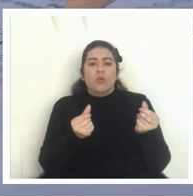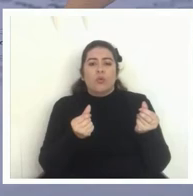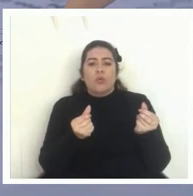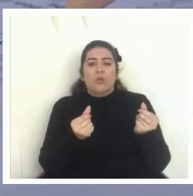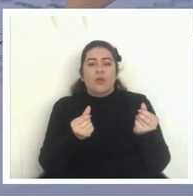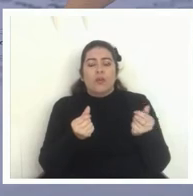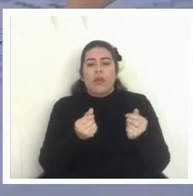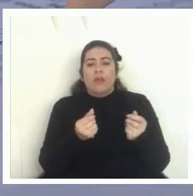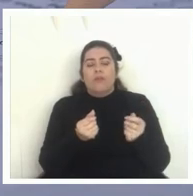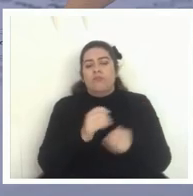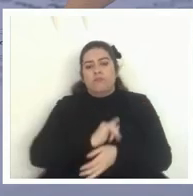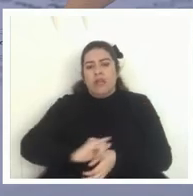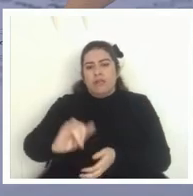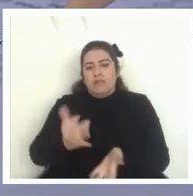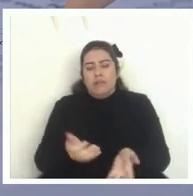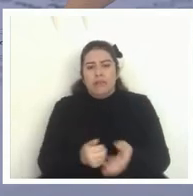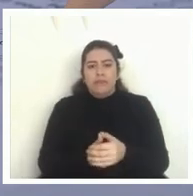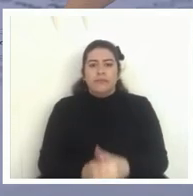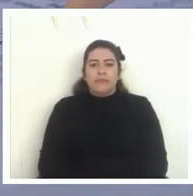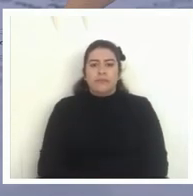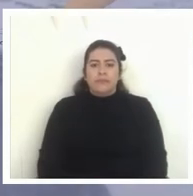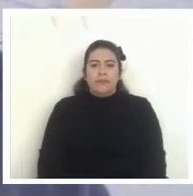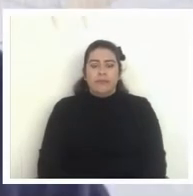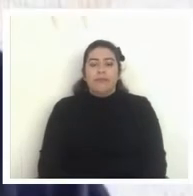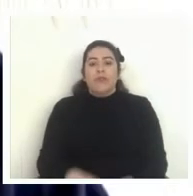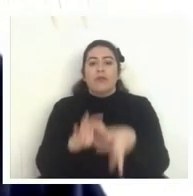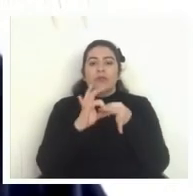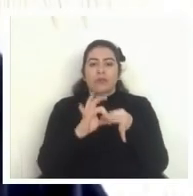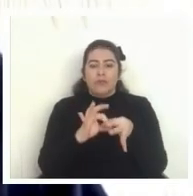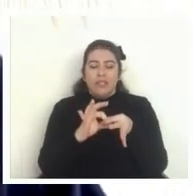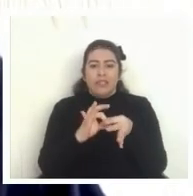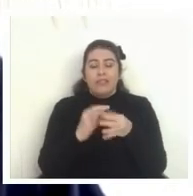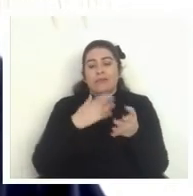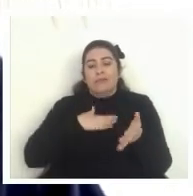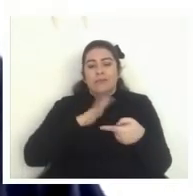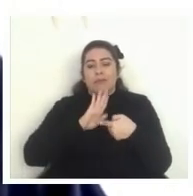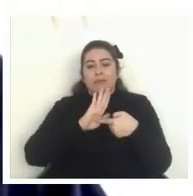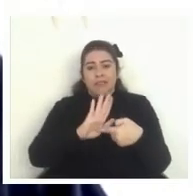definitiva muchas gracias esa es mi presentación